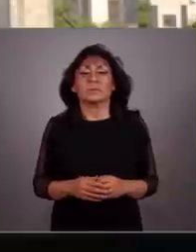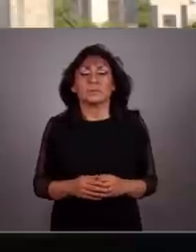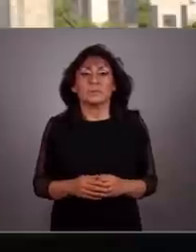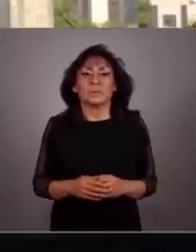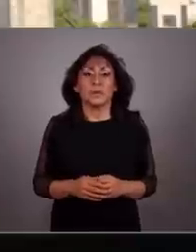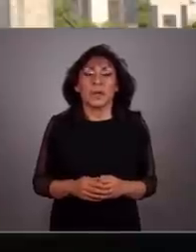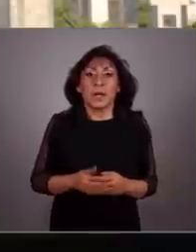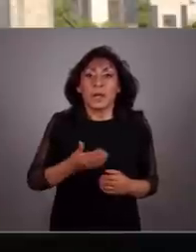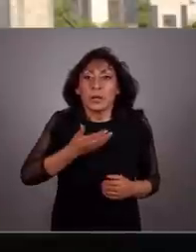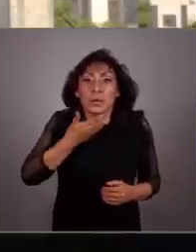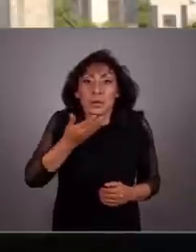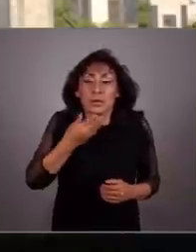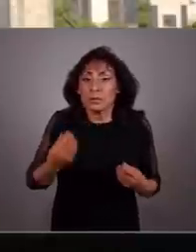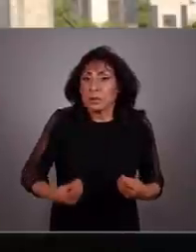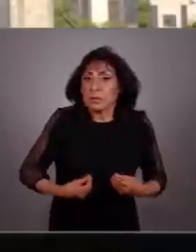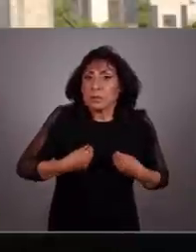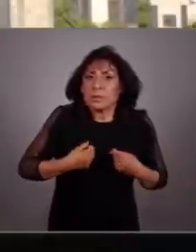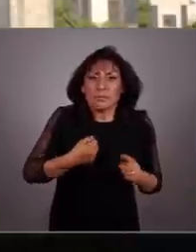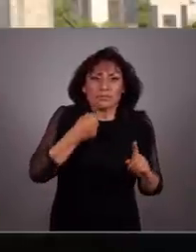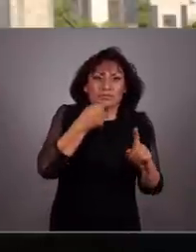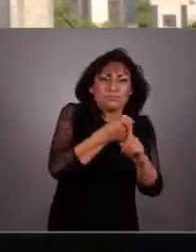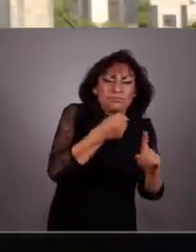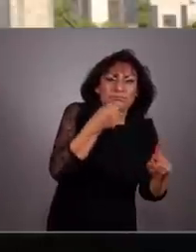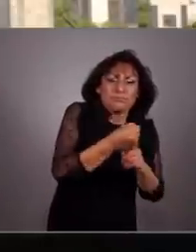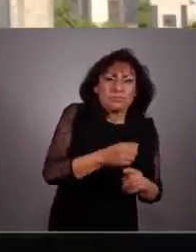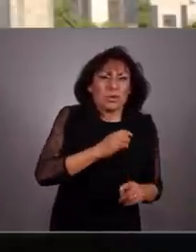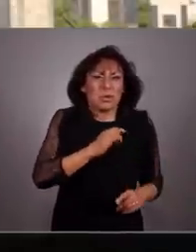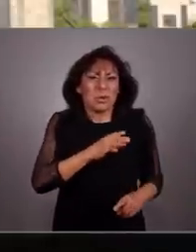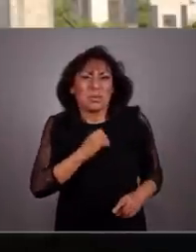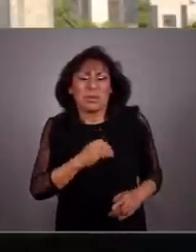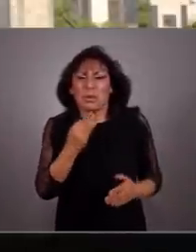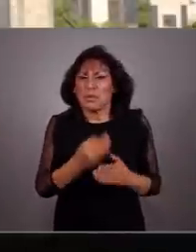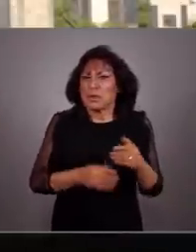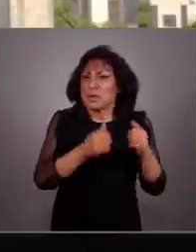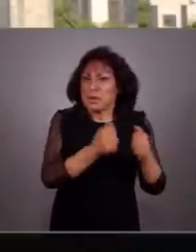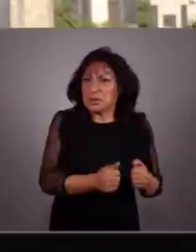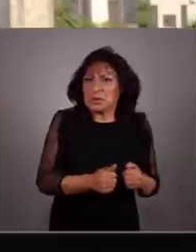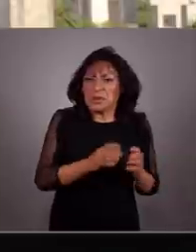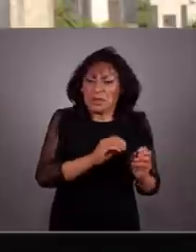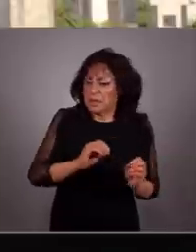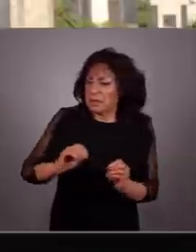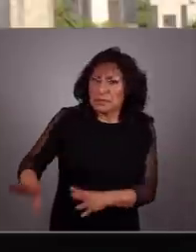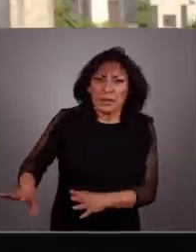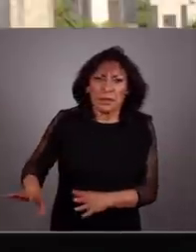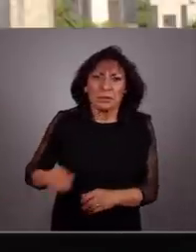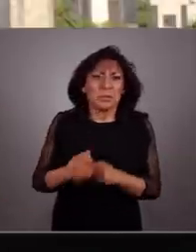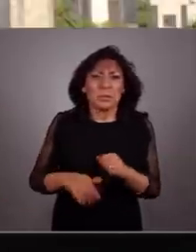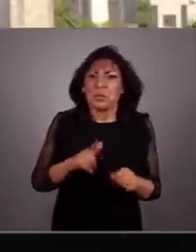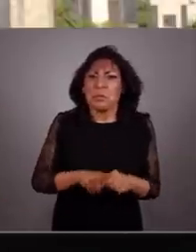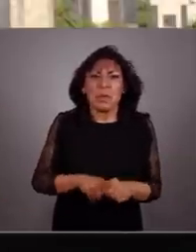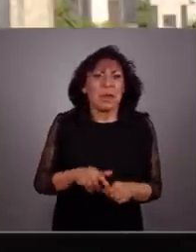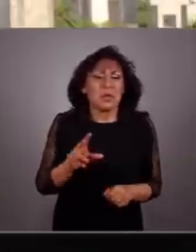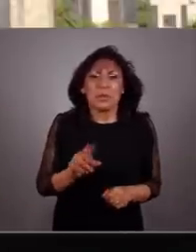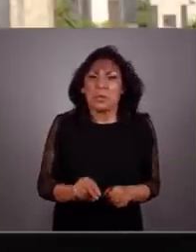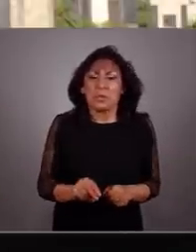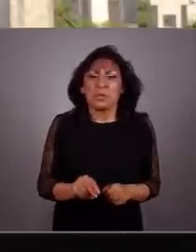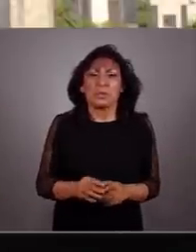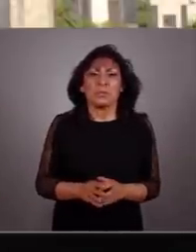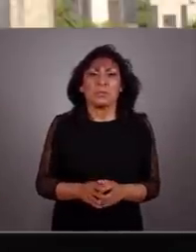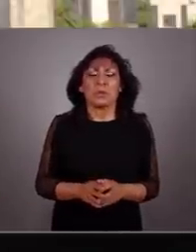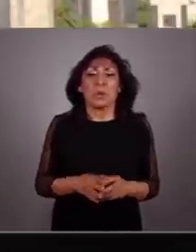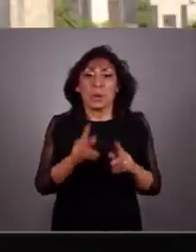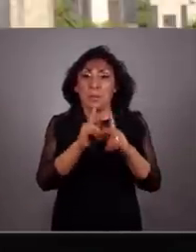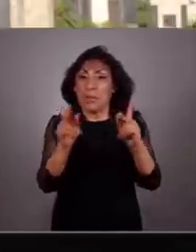nuestro futuro. Perdamos la costumbre de vivir entre la violencia, el miedo, la inseguridad. No es normal vivir así.